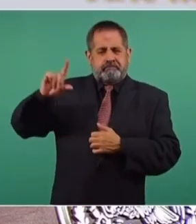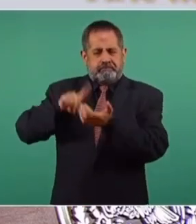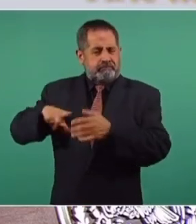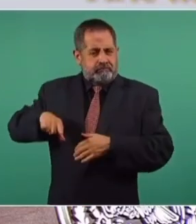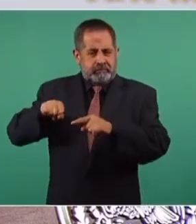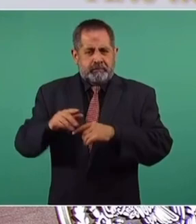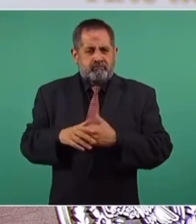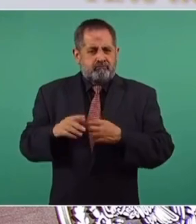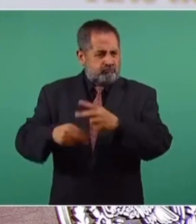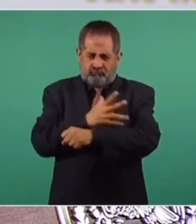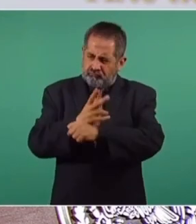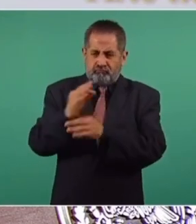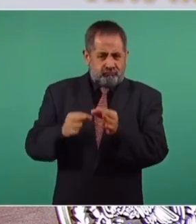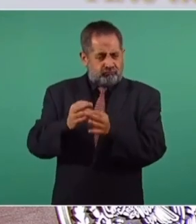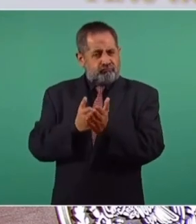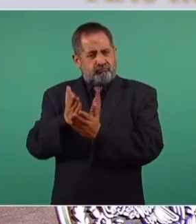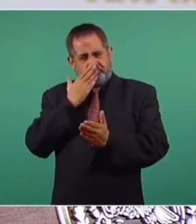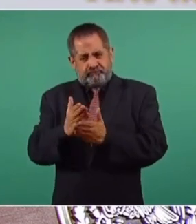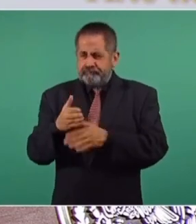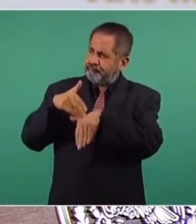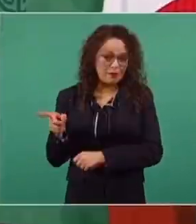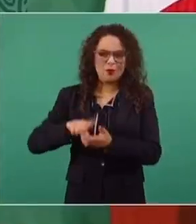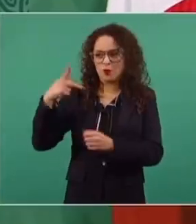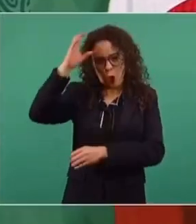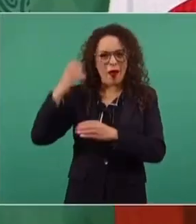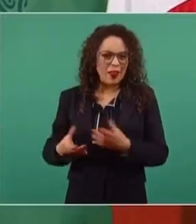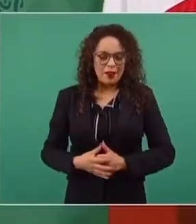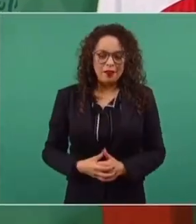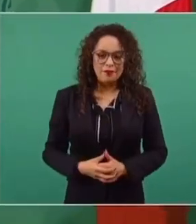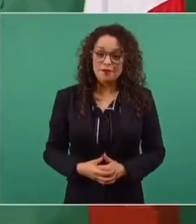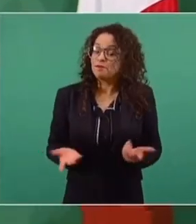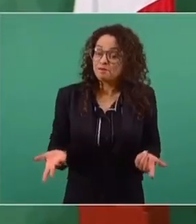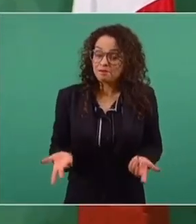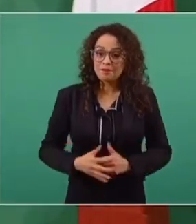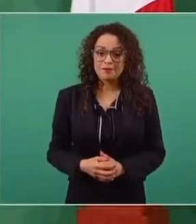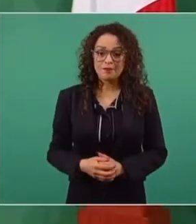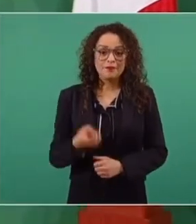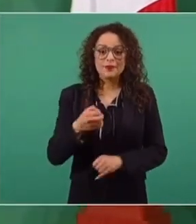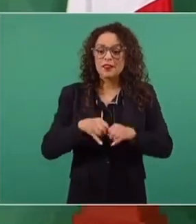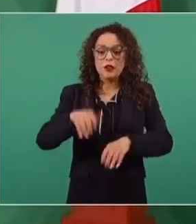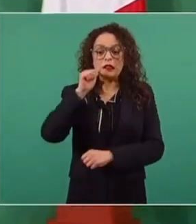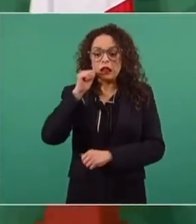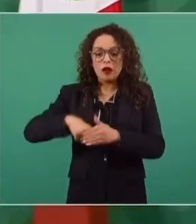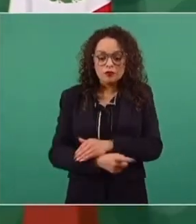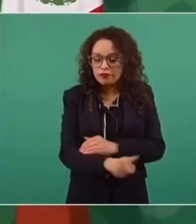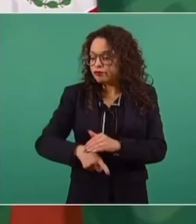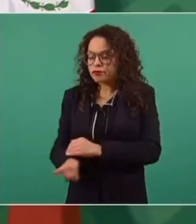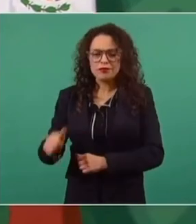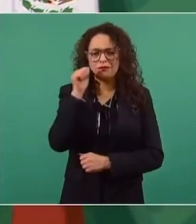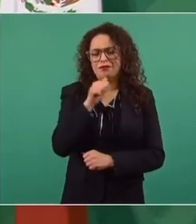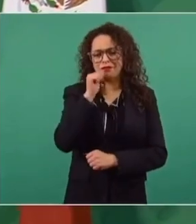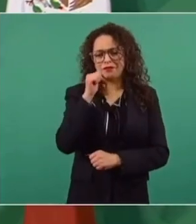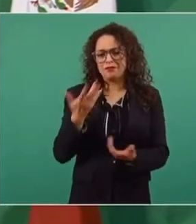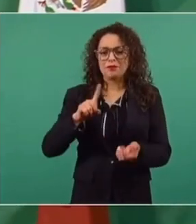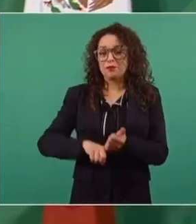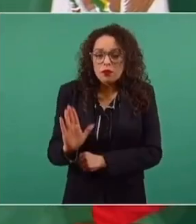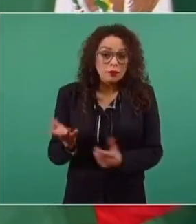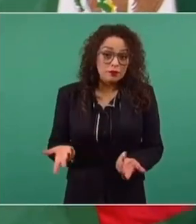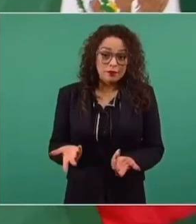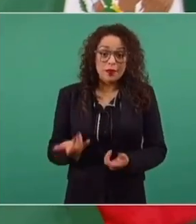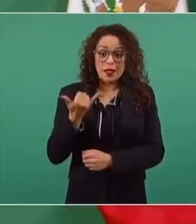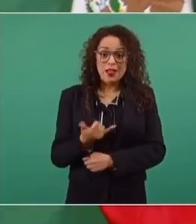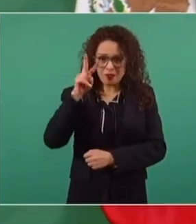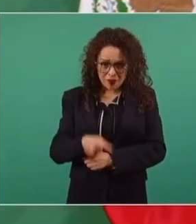van a actuar con lealtad. Apúntale bien. eso de las filtraciones es consustancial a la política y además